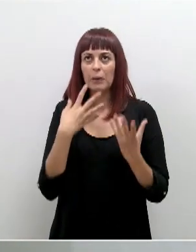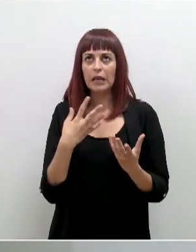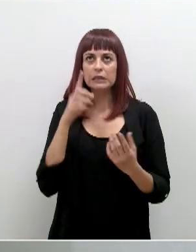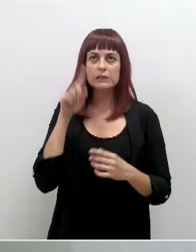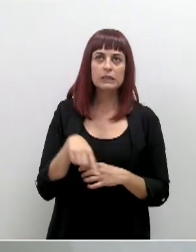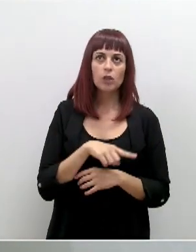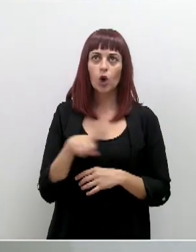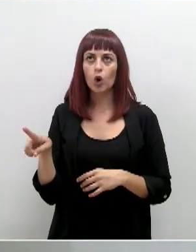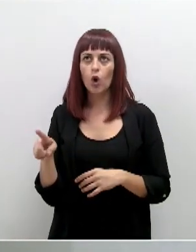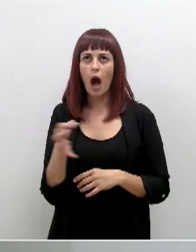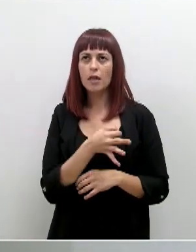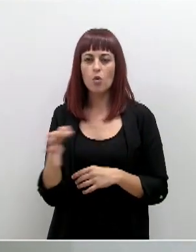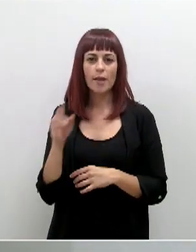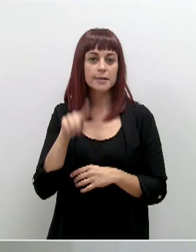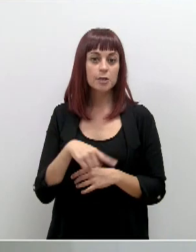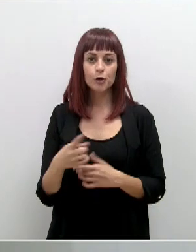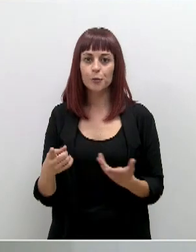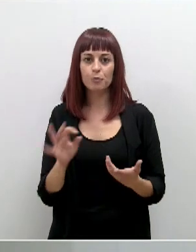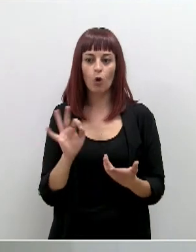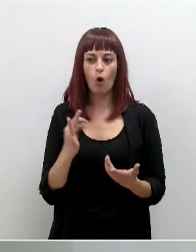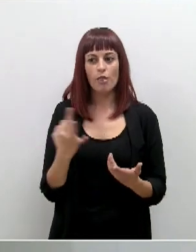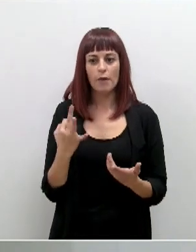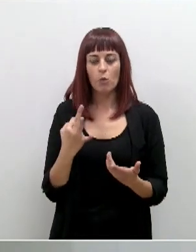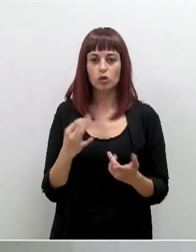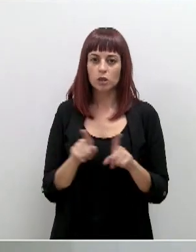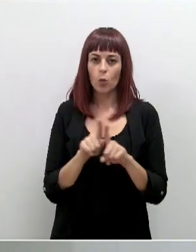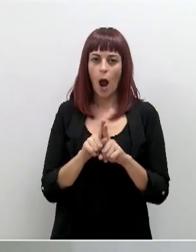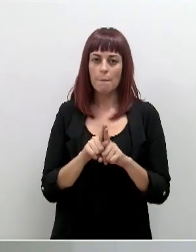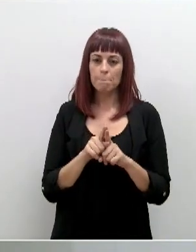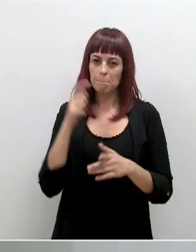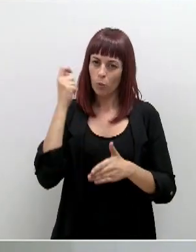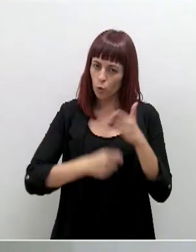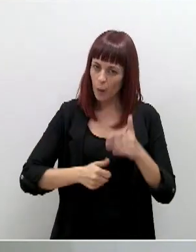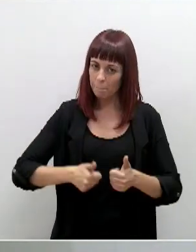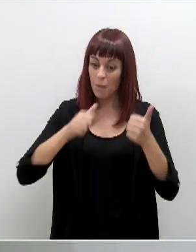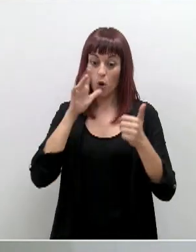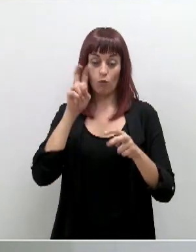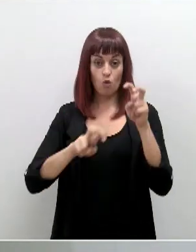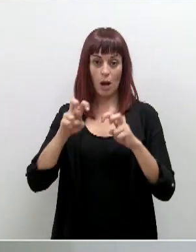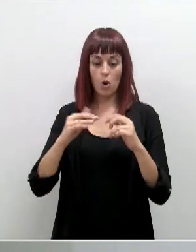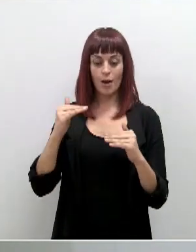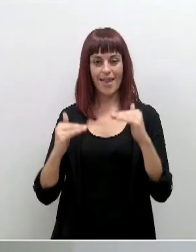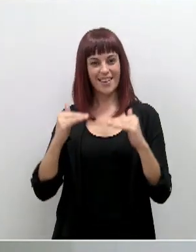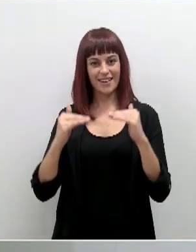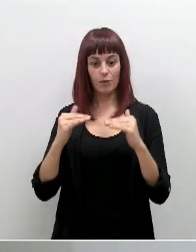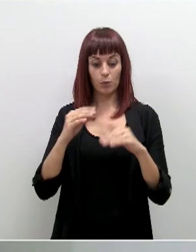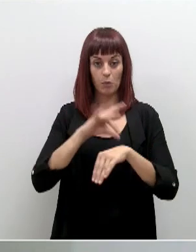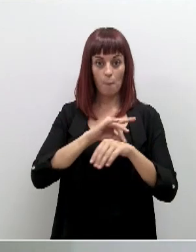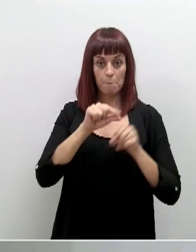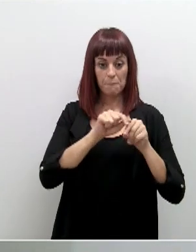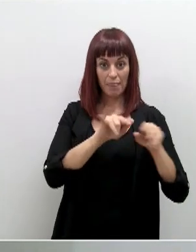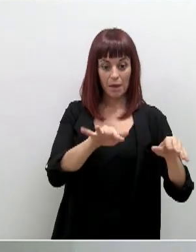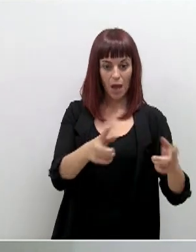forma que estamos tomando, son las más adecuadas o deberíamos ser más agresivos. Cuando estamos buscando siempre un equilibrio entre contener la pandemia